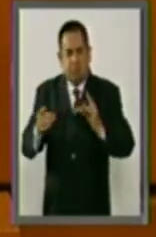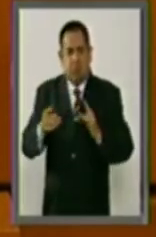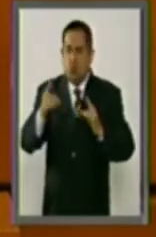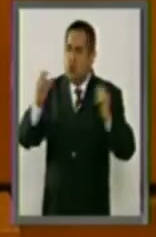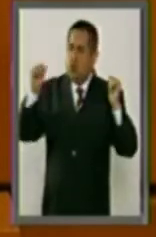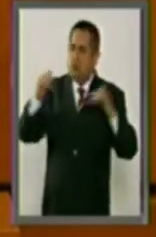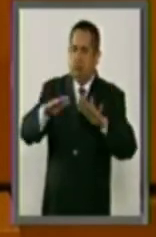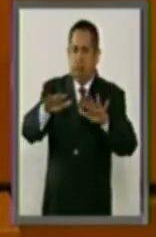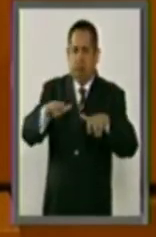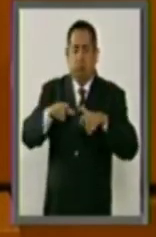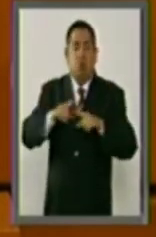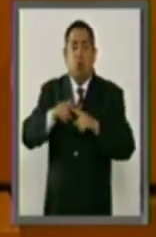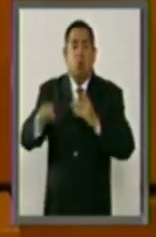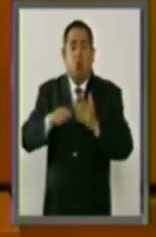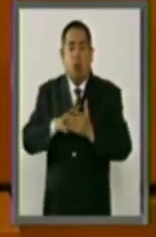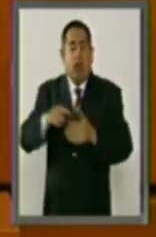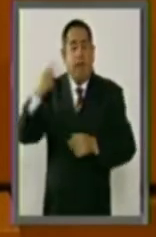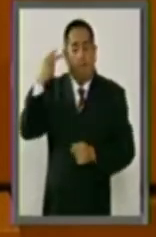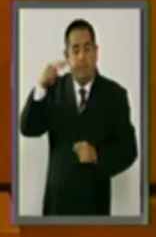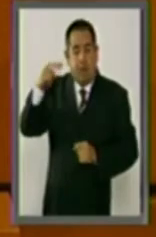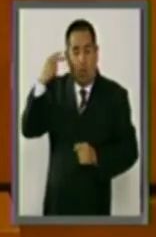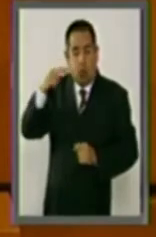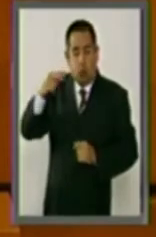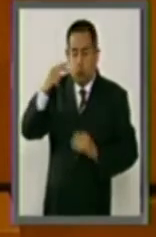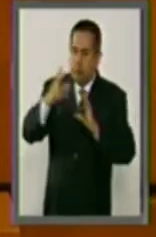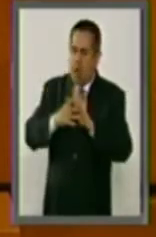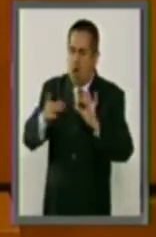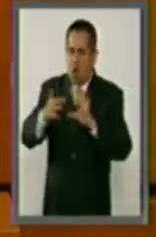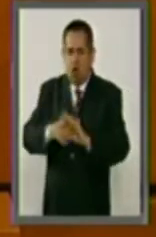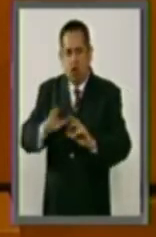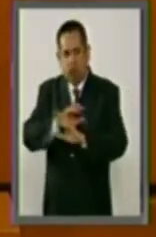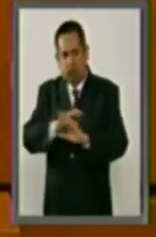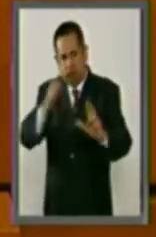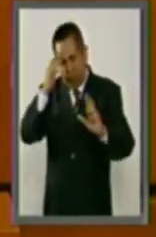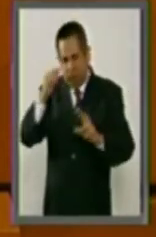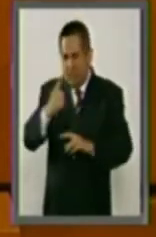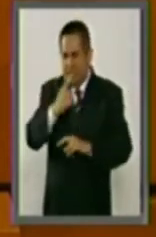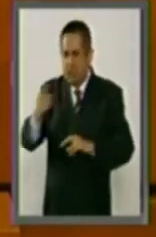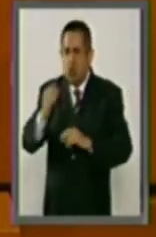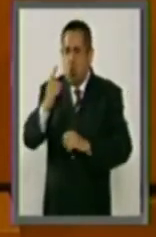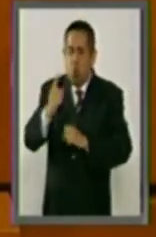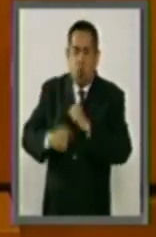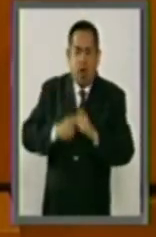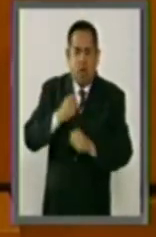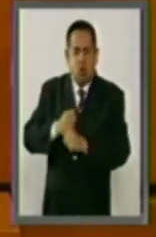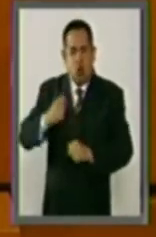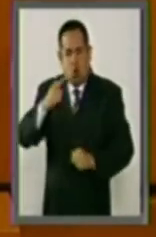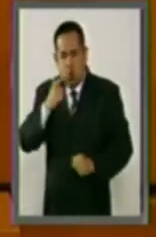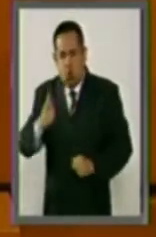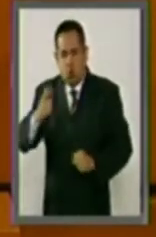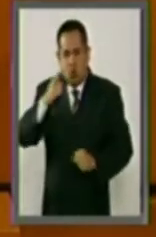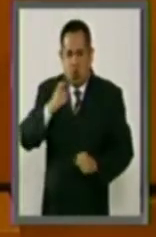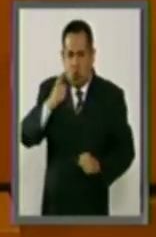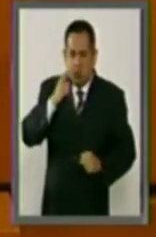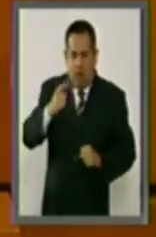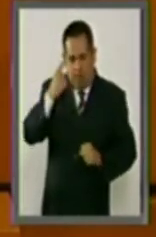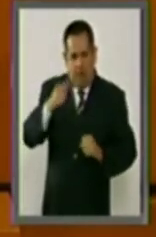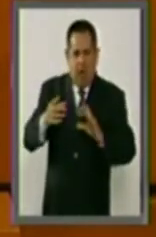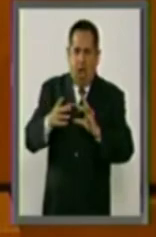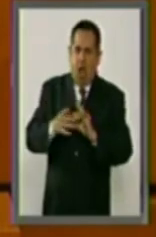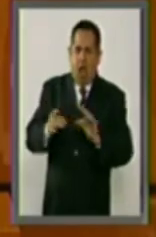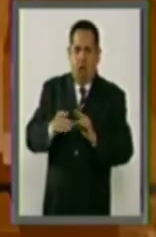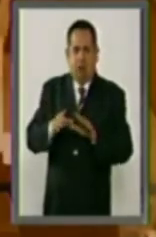evento en el Estado de Veracruz para conmemorar el 101 años de lucha por la desconcentración